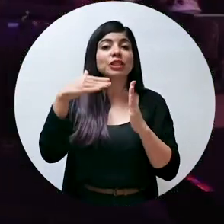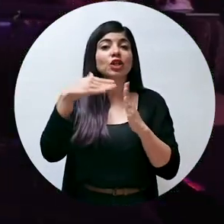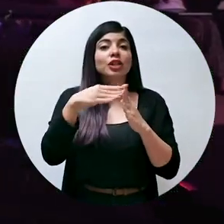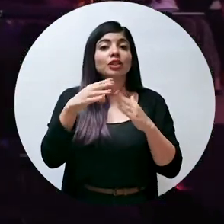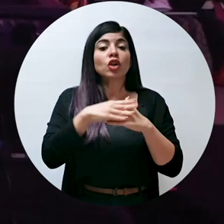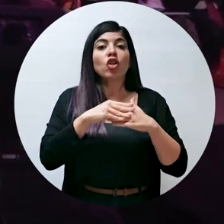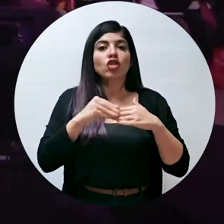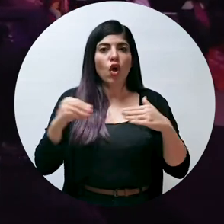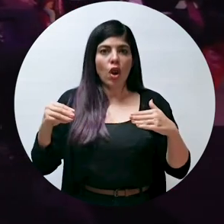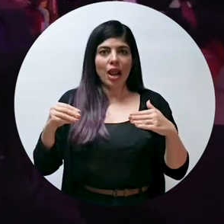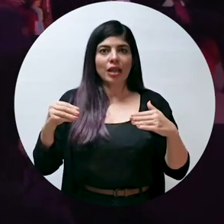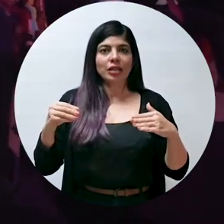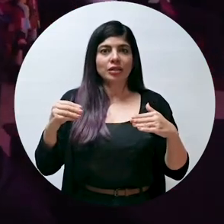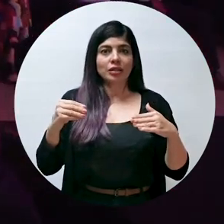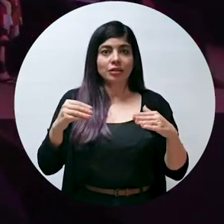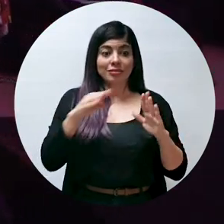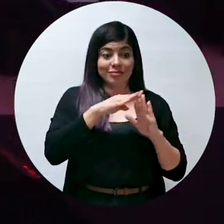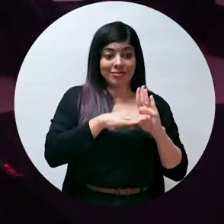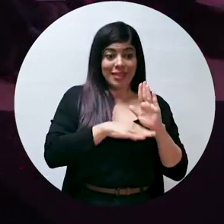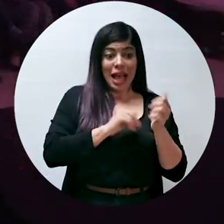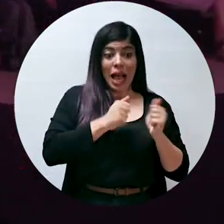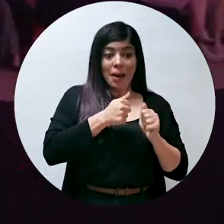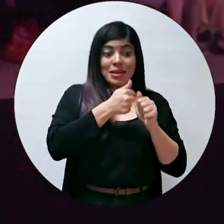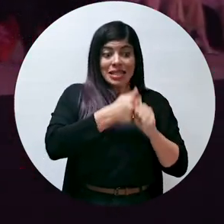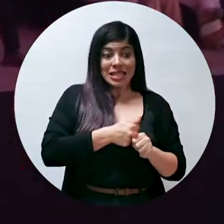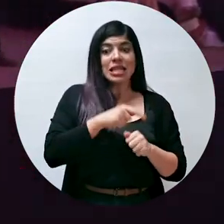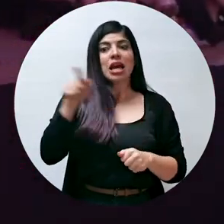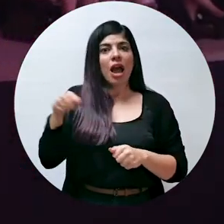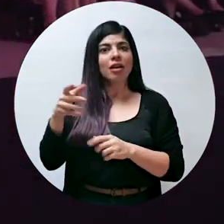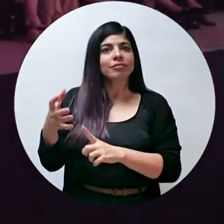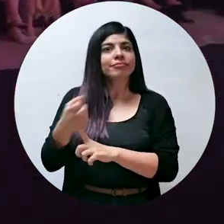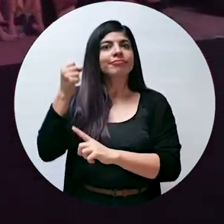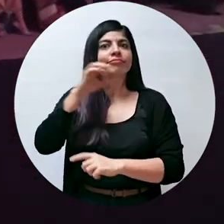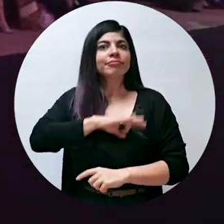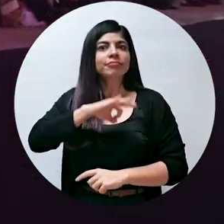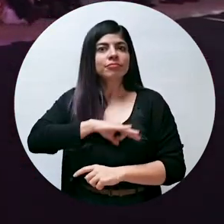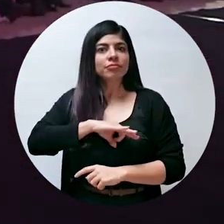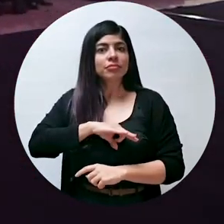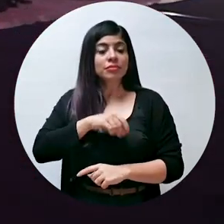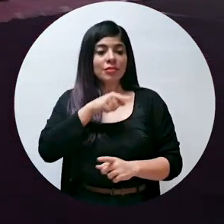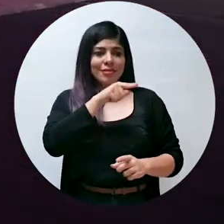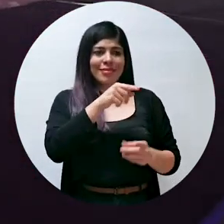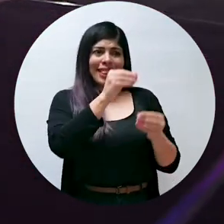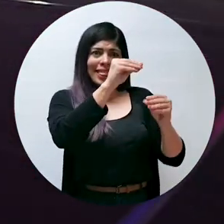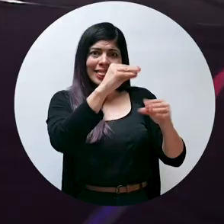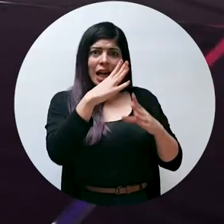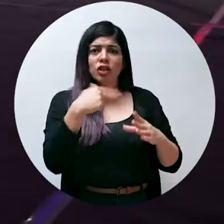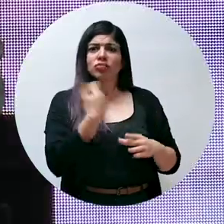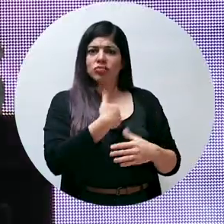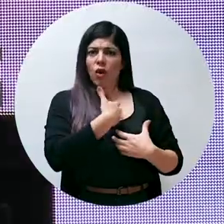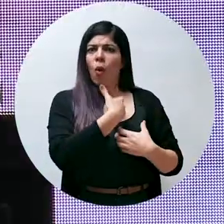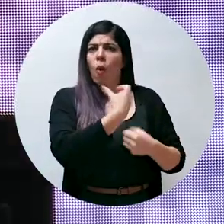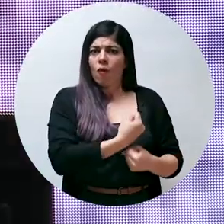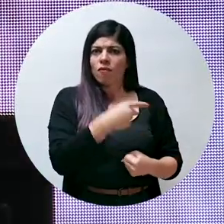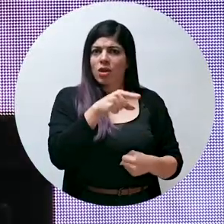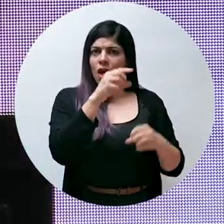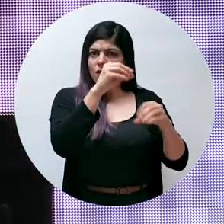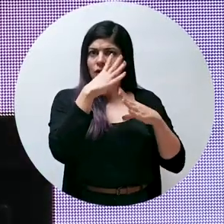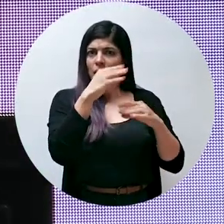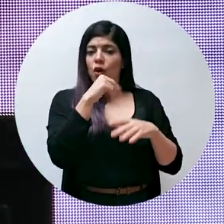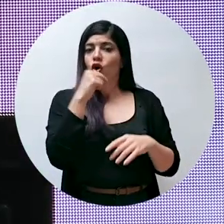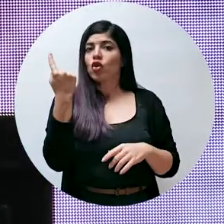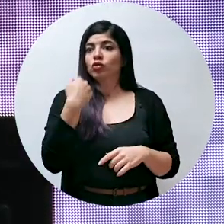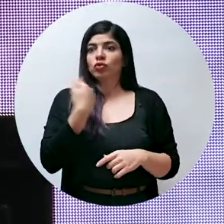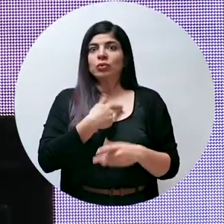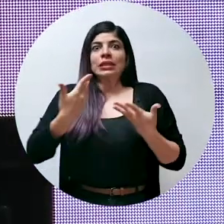al ser los cambios ahí señalados. Con confianza en estos datos, no solo hemos